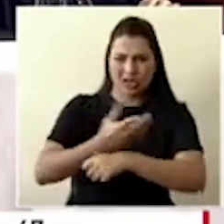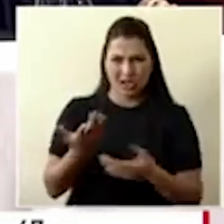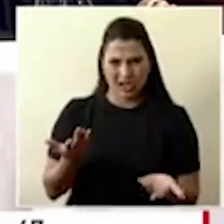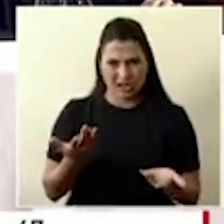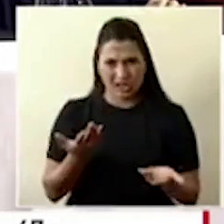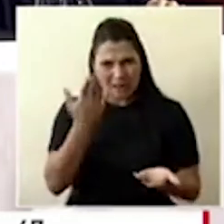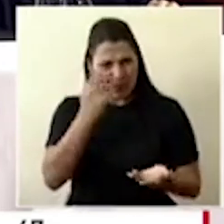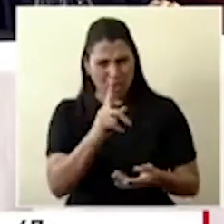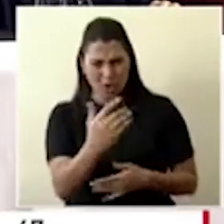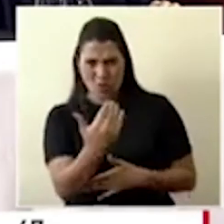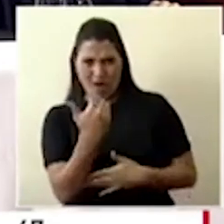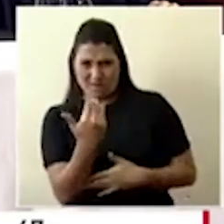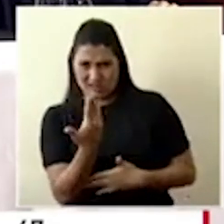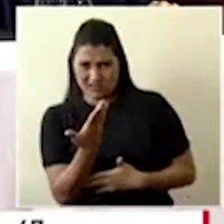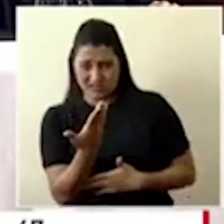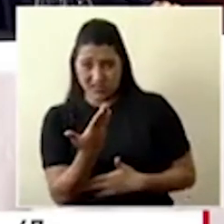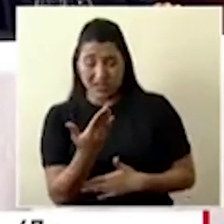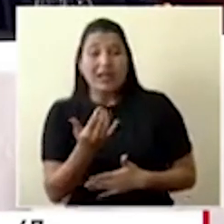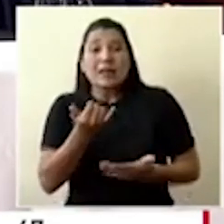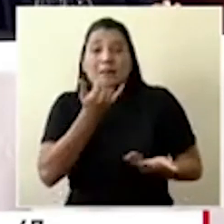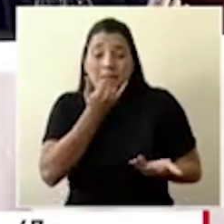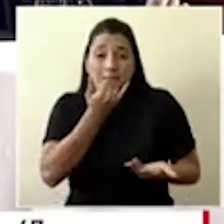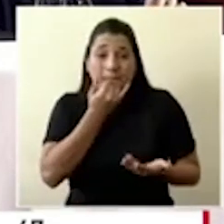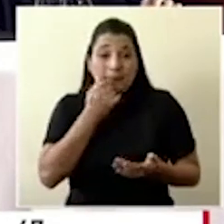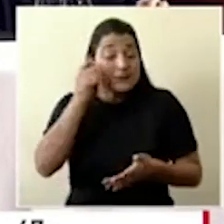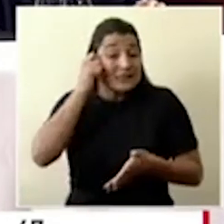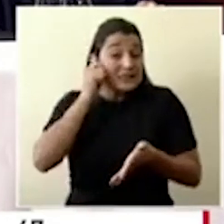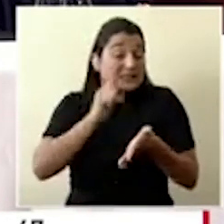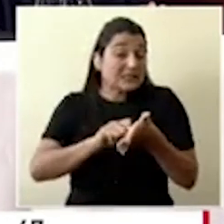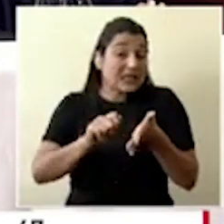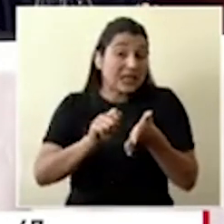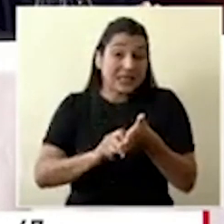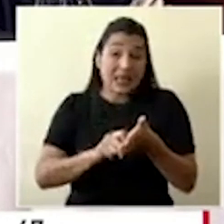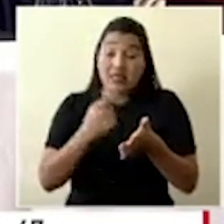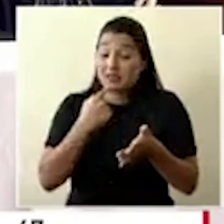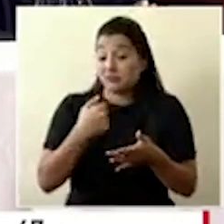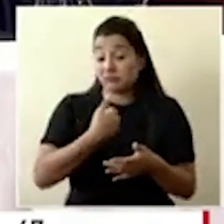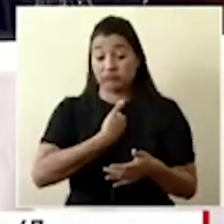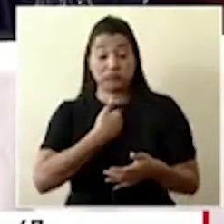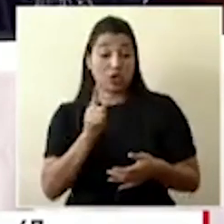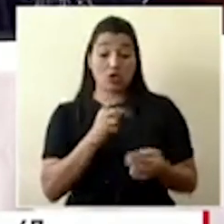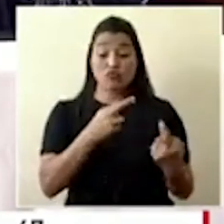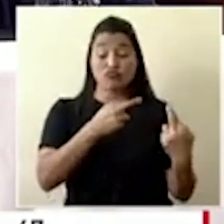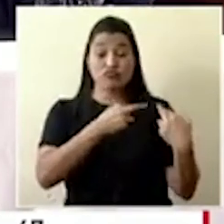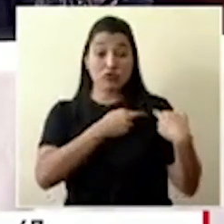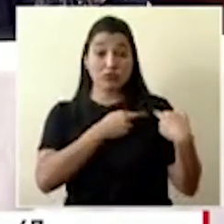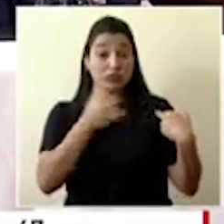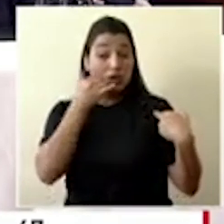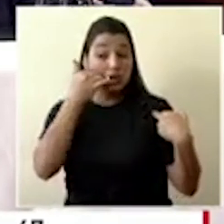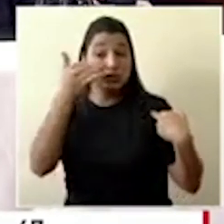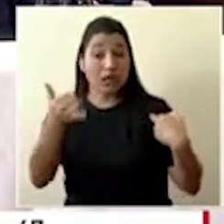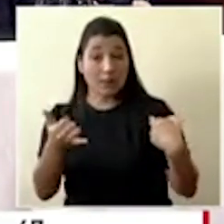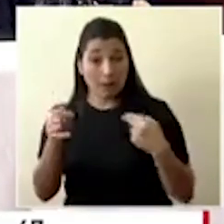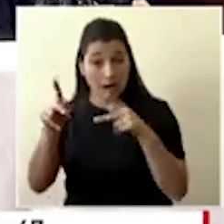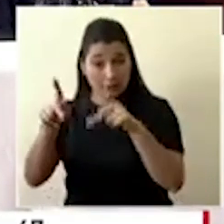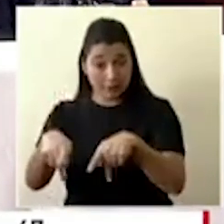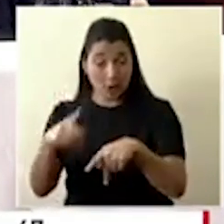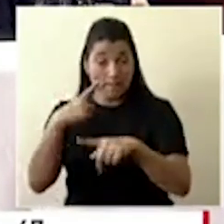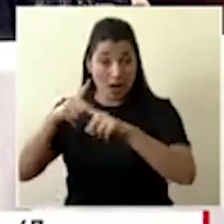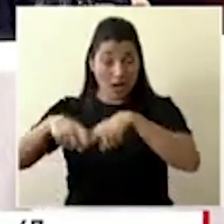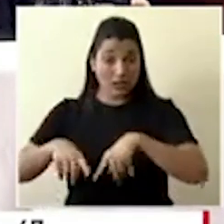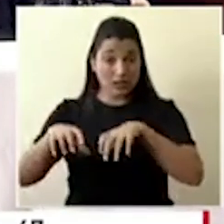o qué está sucediendo? Las mismas secretarias señalan que no son ellas las encargadas de llamar a los pacientes para cancelar citas. Entonces, ¿quién está a cargo?